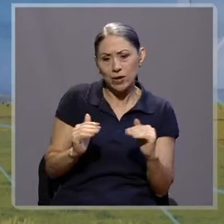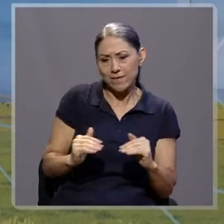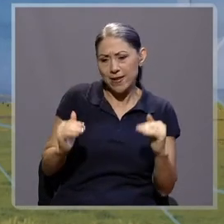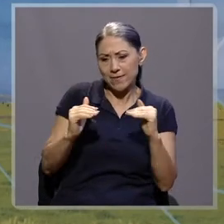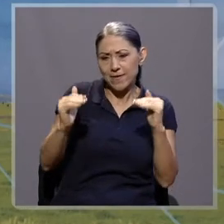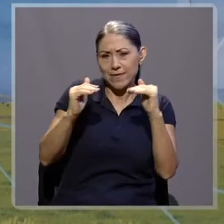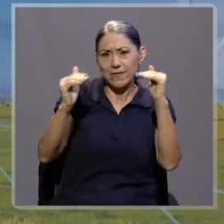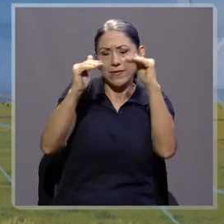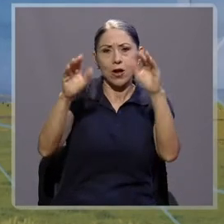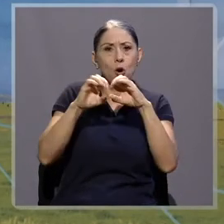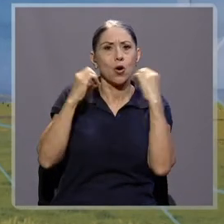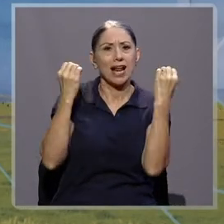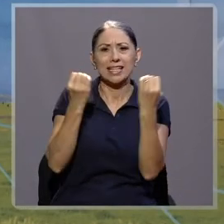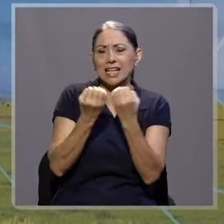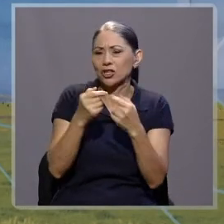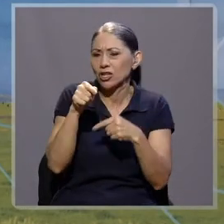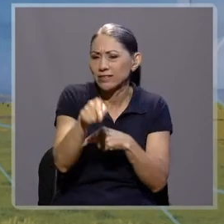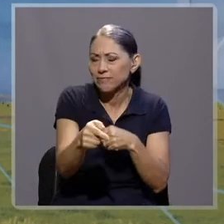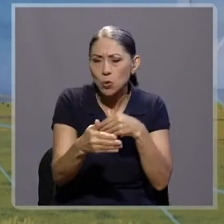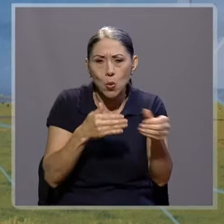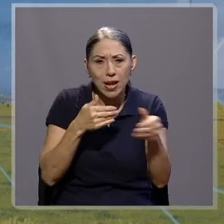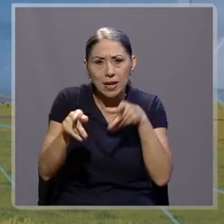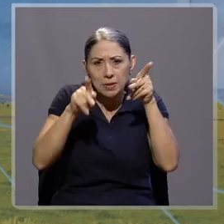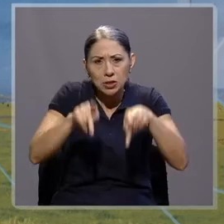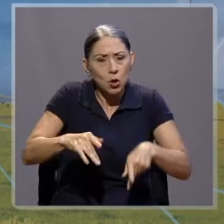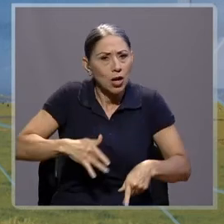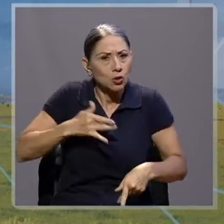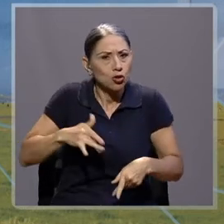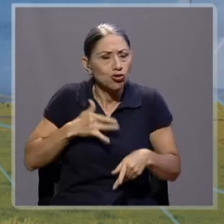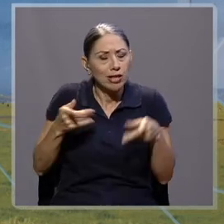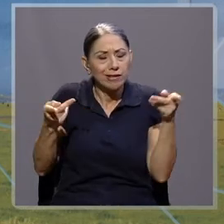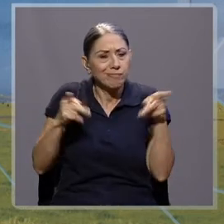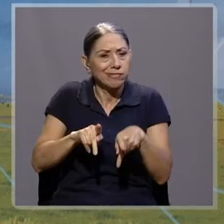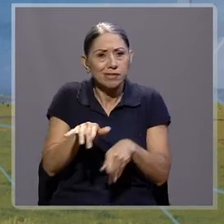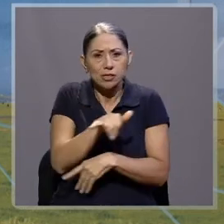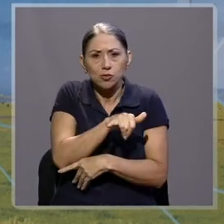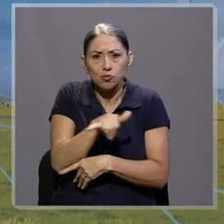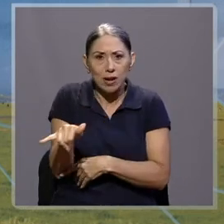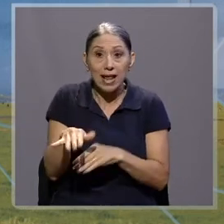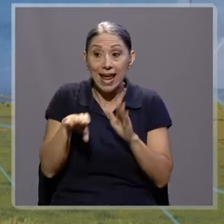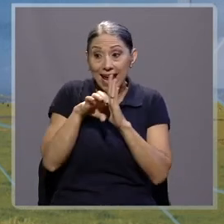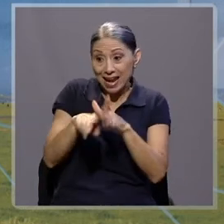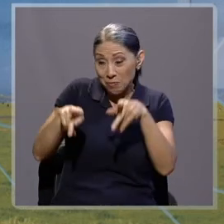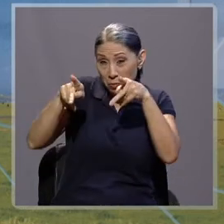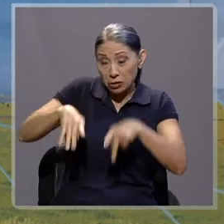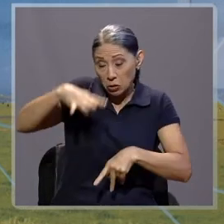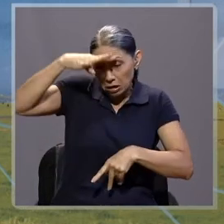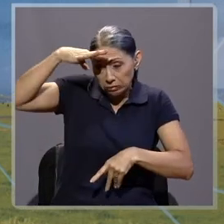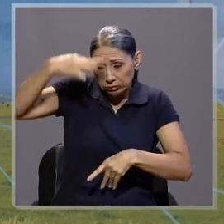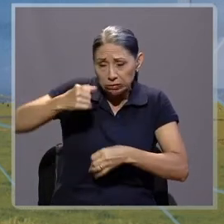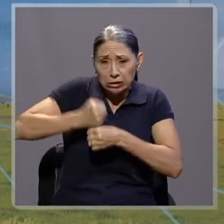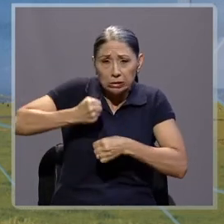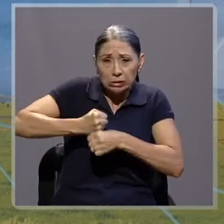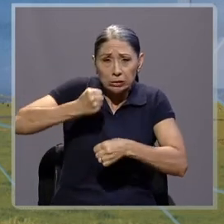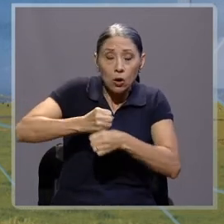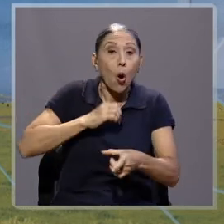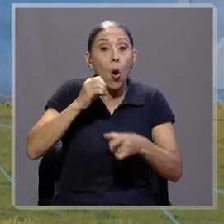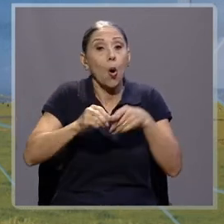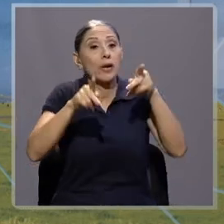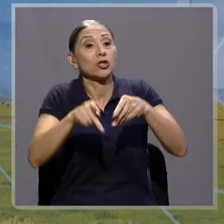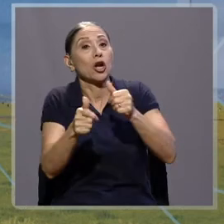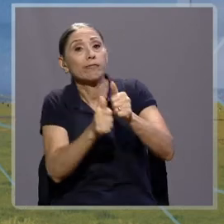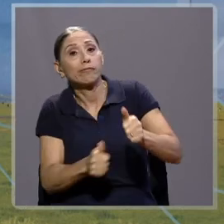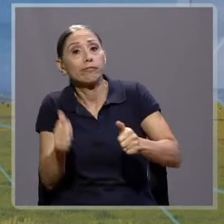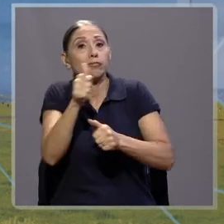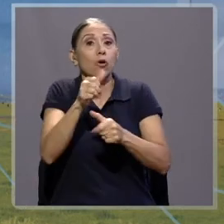puede presentar a cualquier colaborador. Como que puede presentarlo el operario, por ejemplo, puestos medios, el directivo, el jefe,